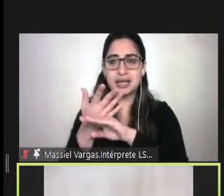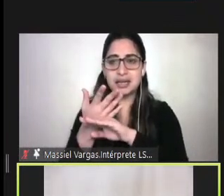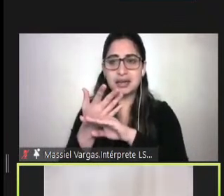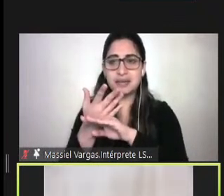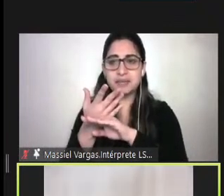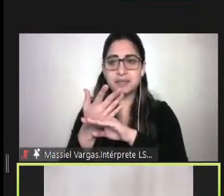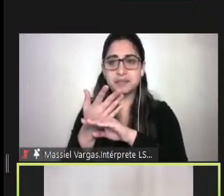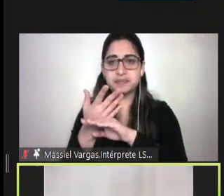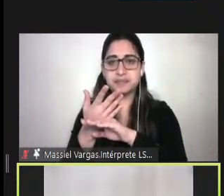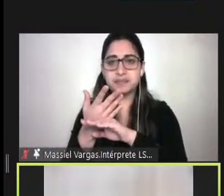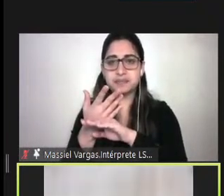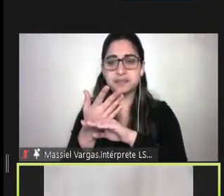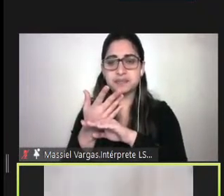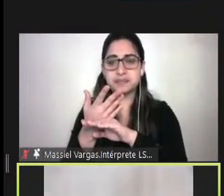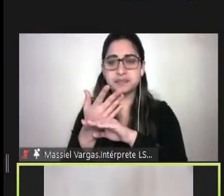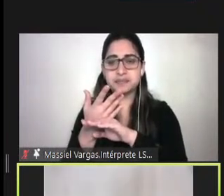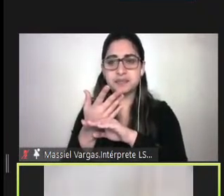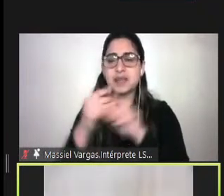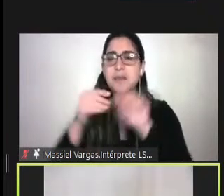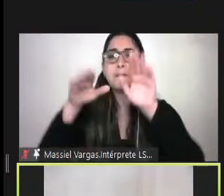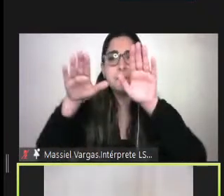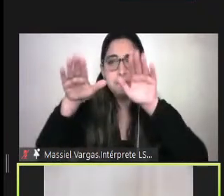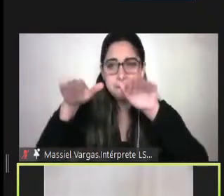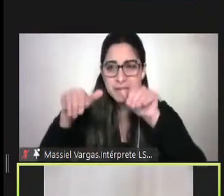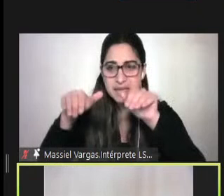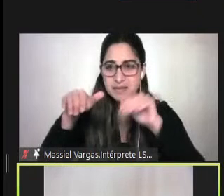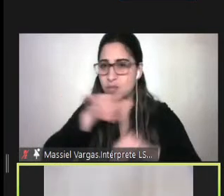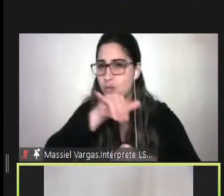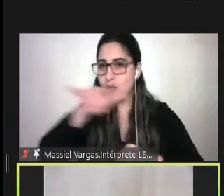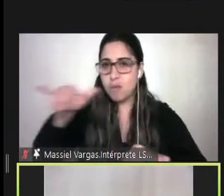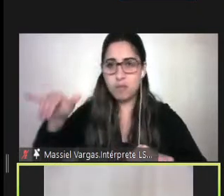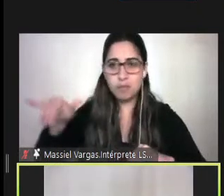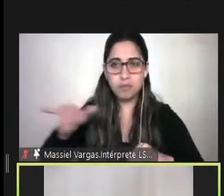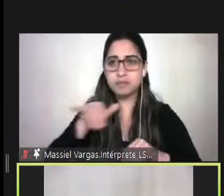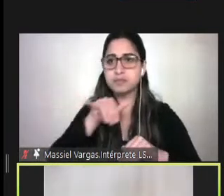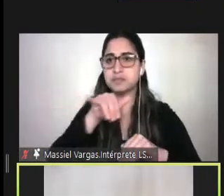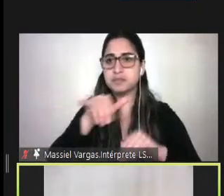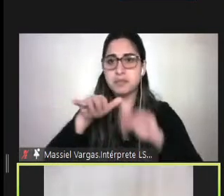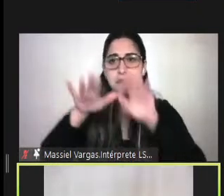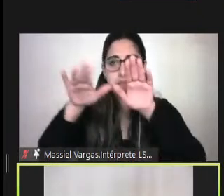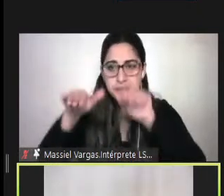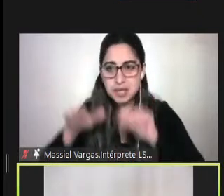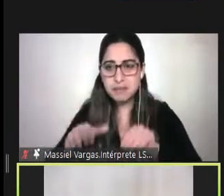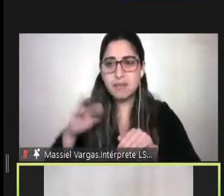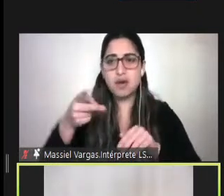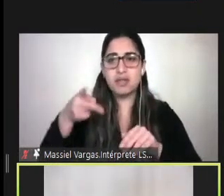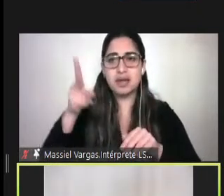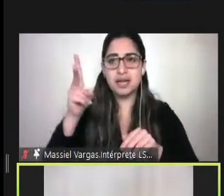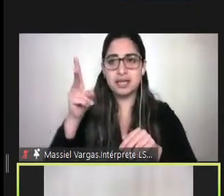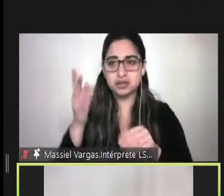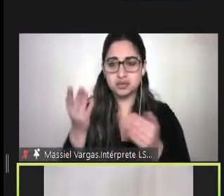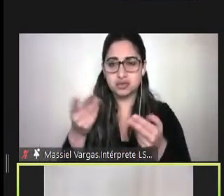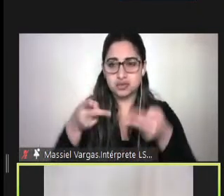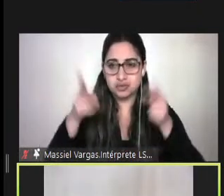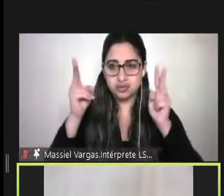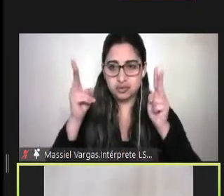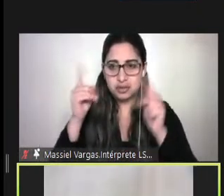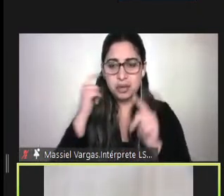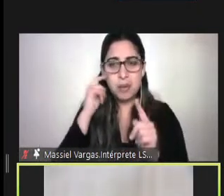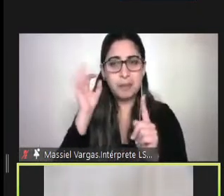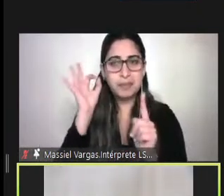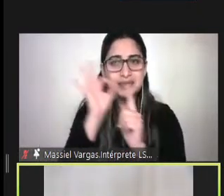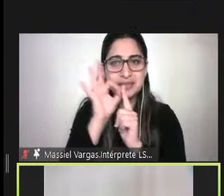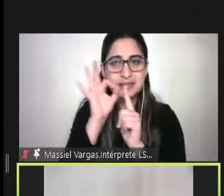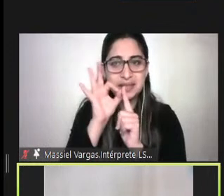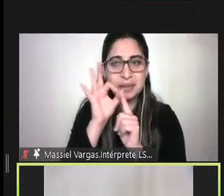y tienen los mismos derechos porque hago la especificación porque cuando nosotros miramos vamos